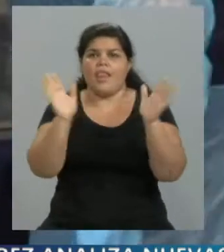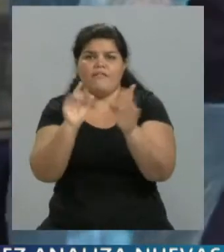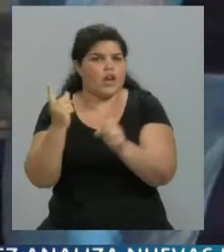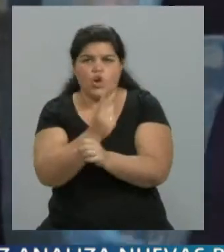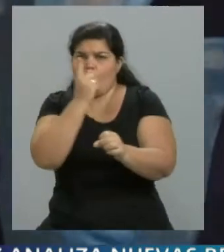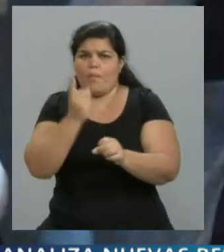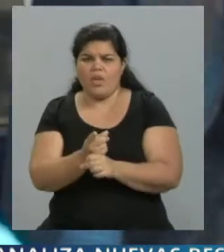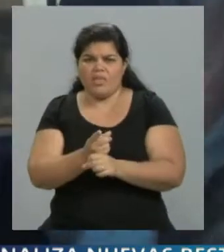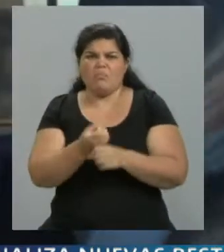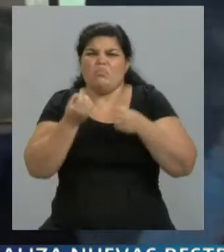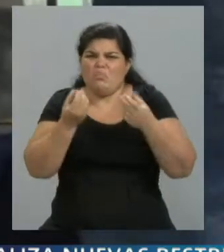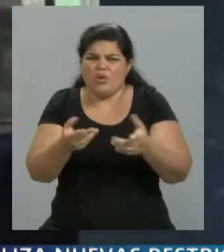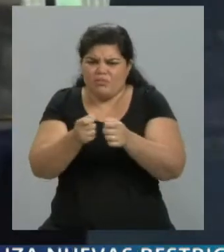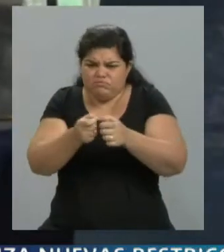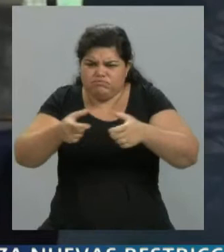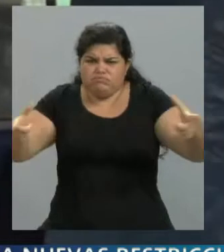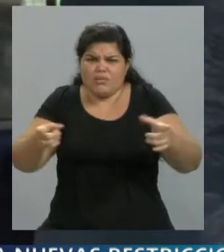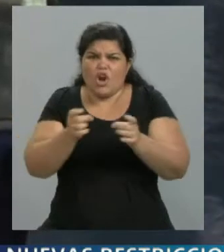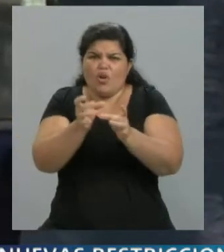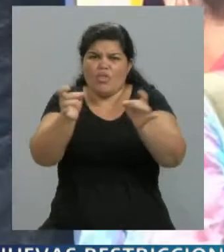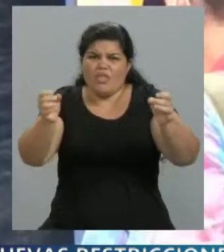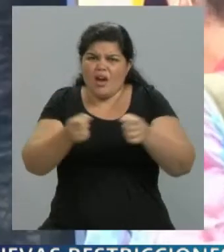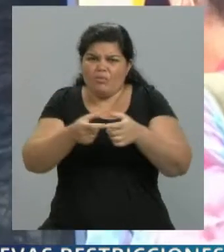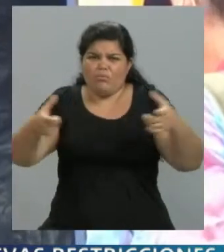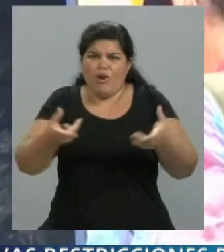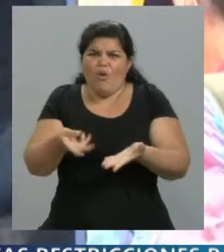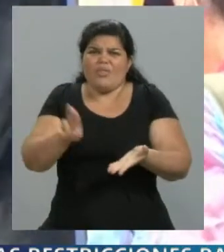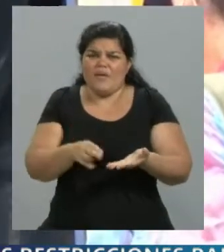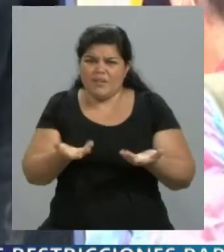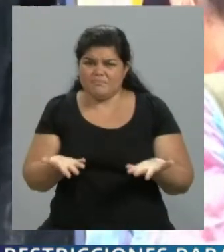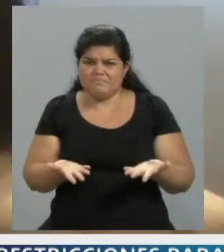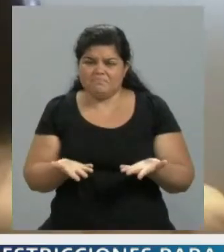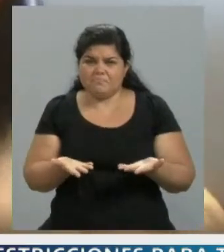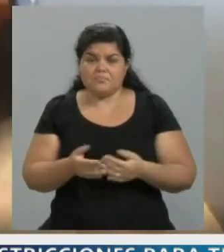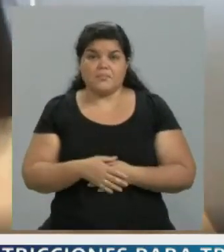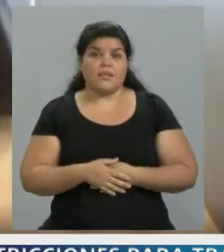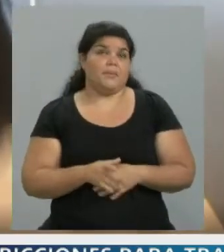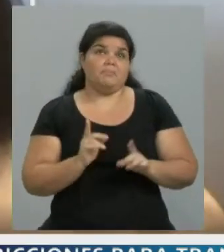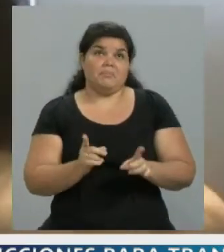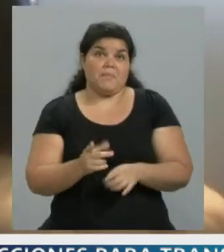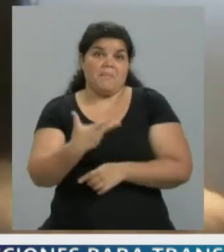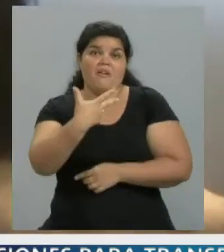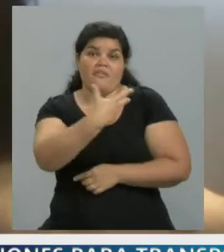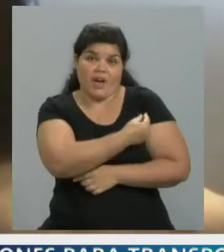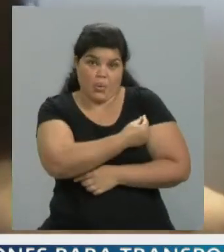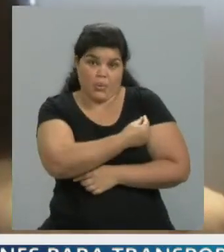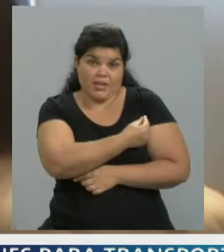¿por qué se da este fenómeno de tantos contagios? Bueno, sencillamente porque las vacunas no son